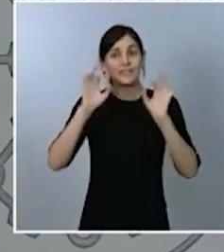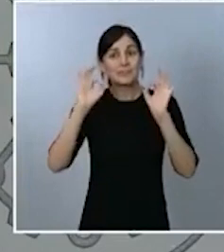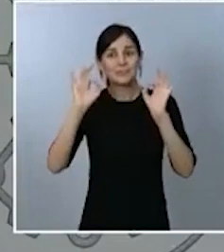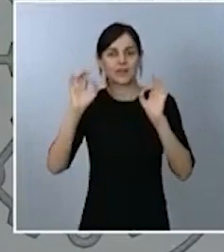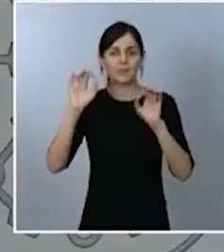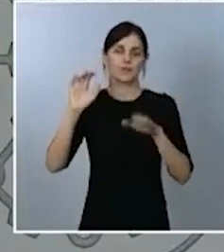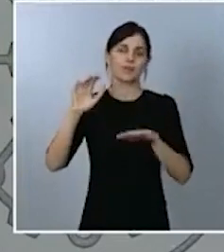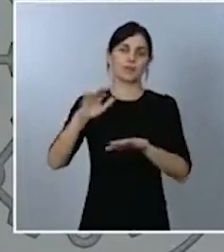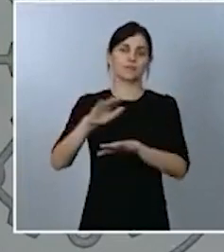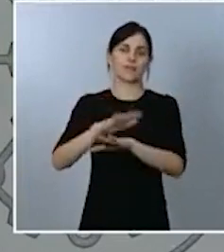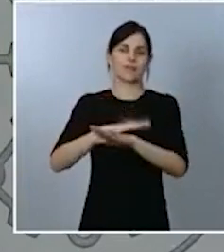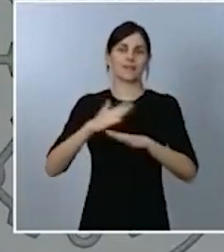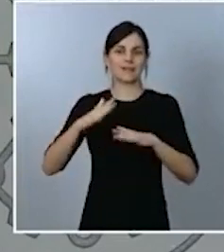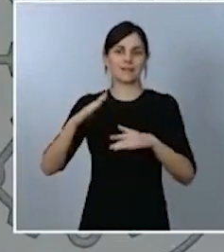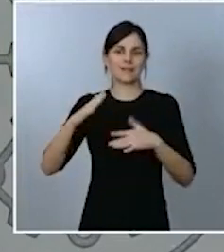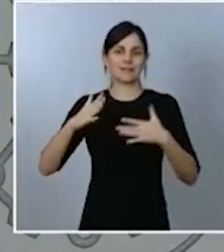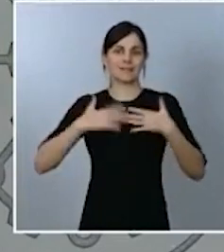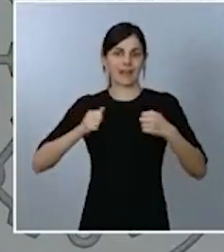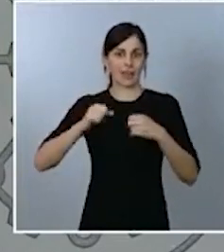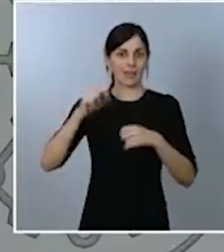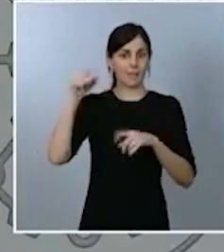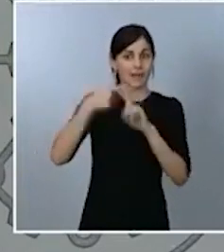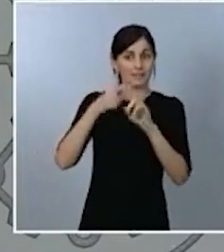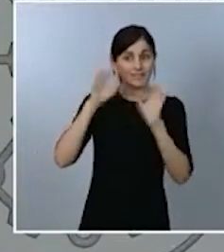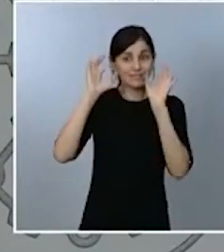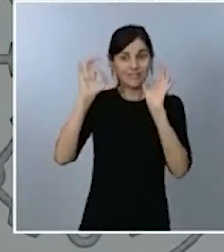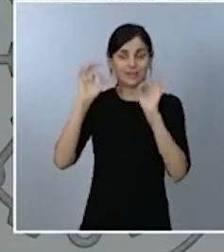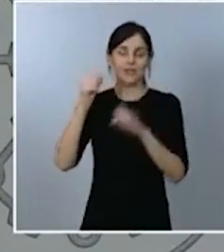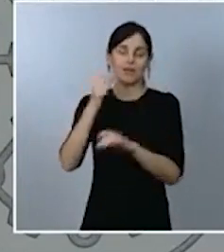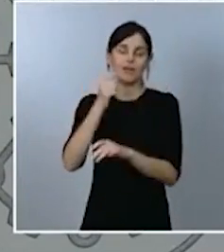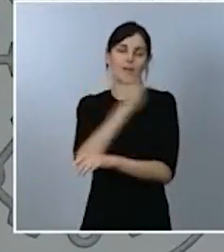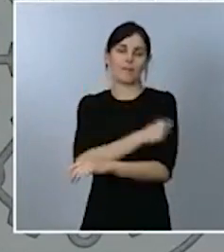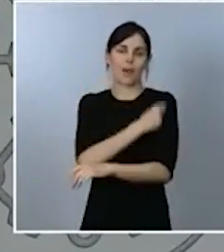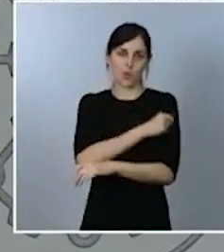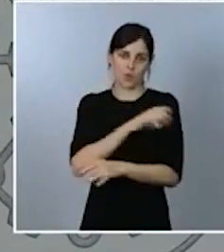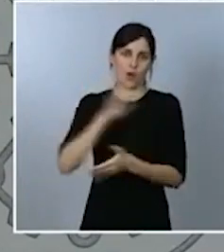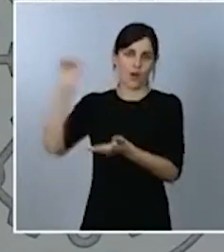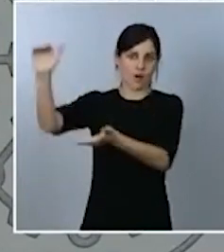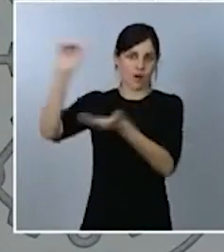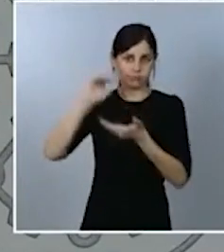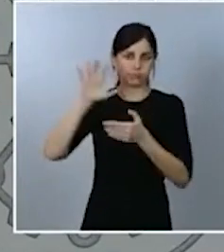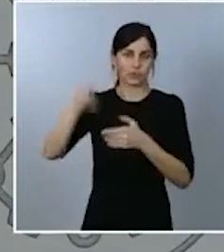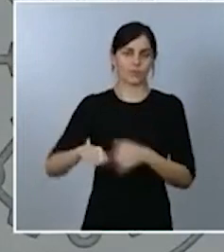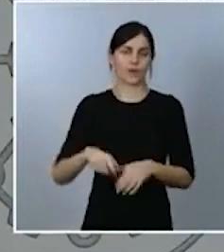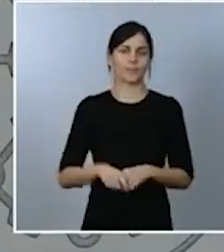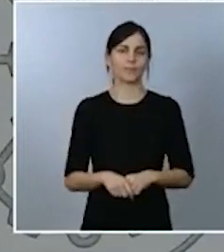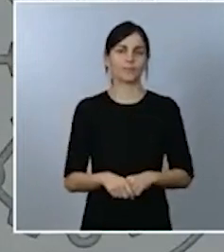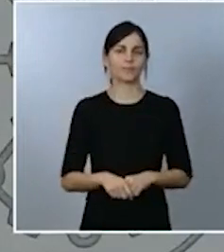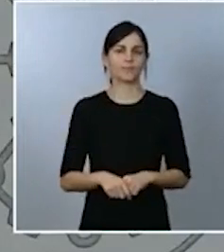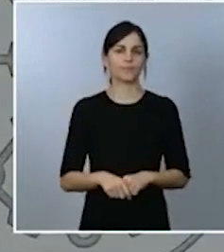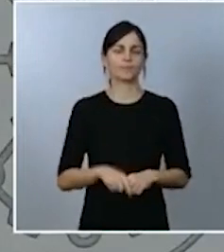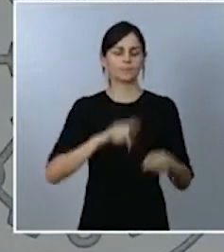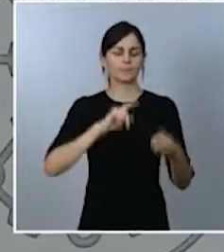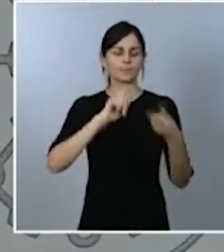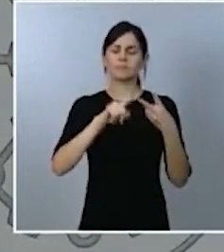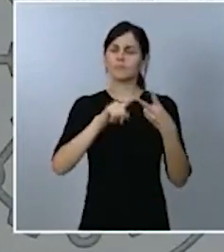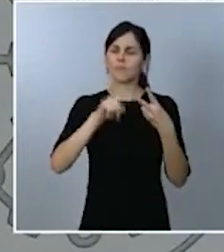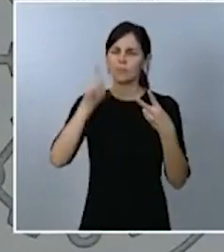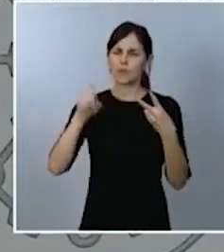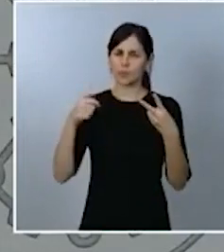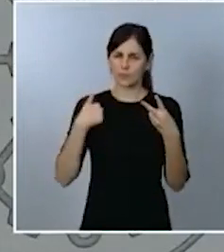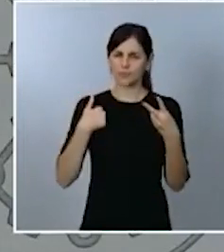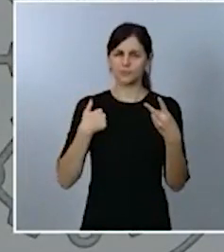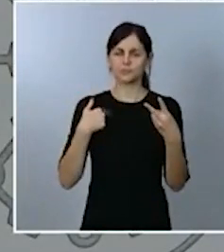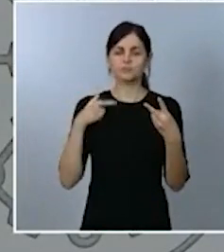efectiva y permita llegar al conjunto de la población que la necesite en relación con la segunda cuestión Alberto decirte que el